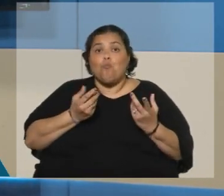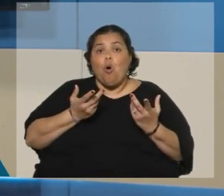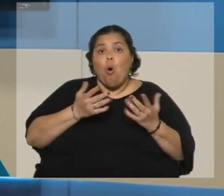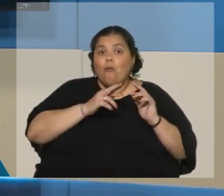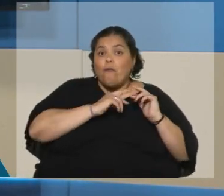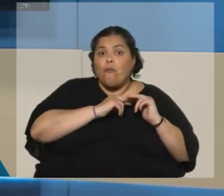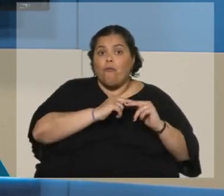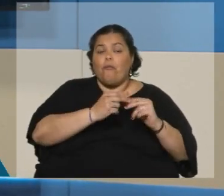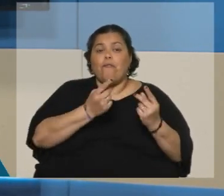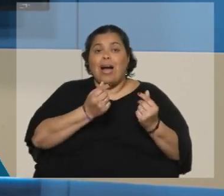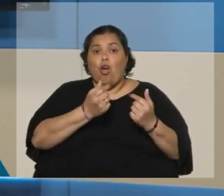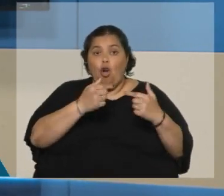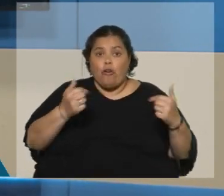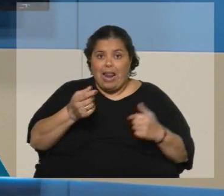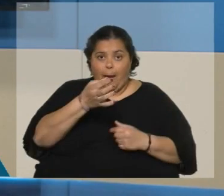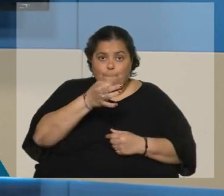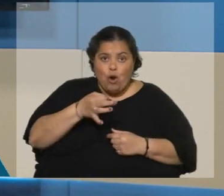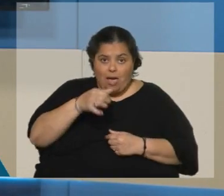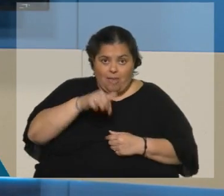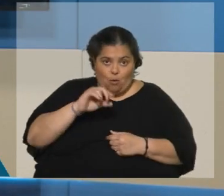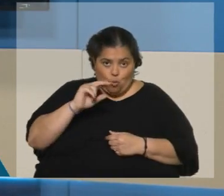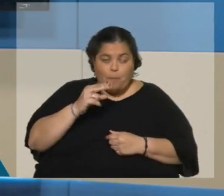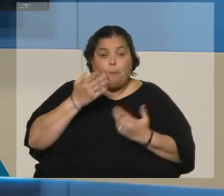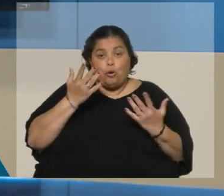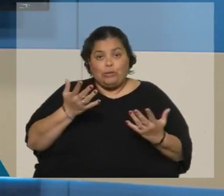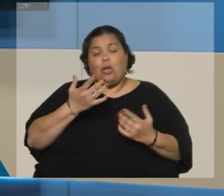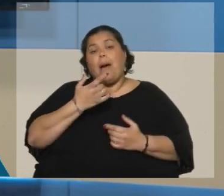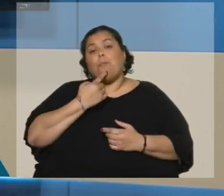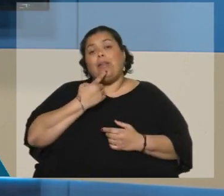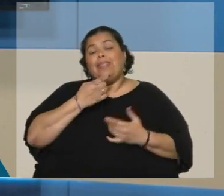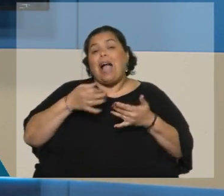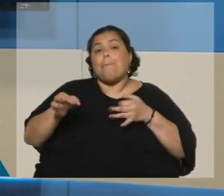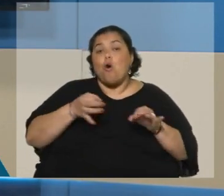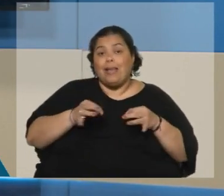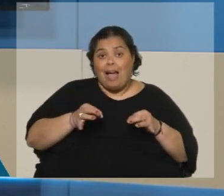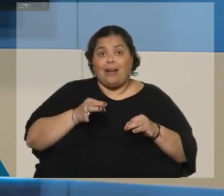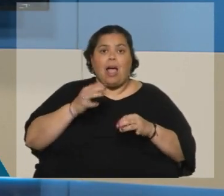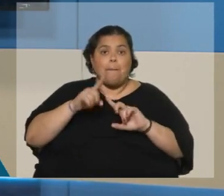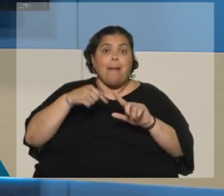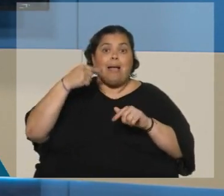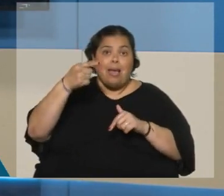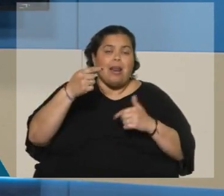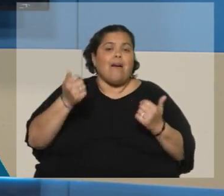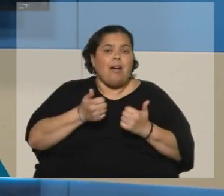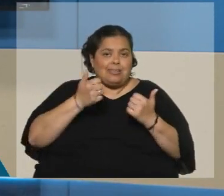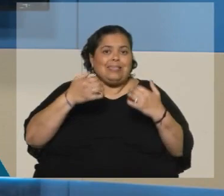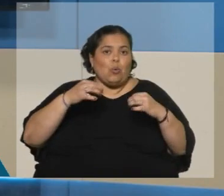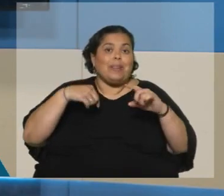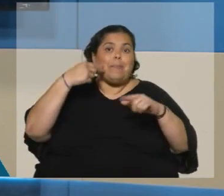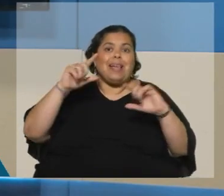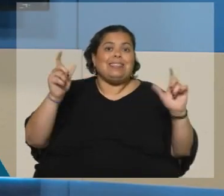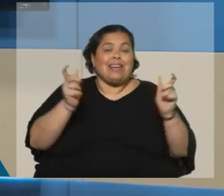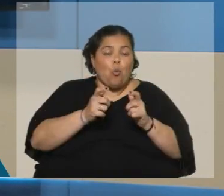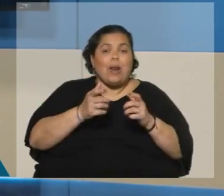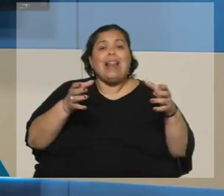mantener el valor de nuestra moneda. Bueno, a partir de la política monetaria ha hecho cosas y mañana seguramente las haga. Mañana se reúne el Comité de